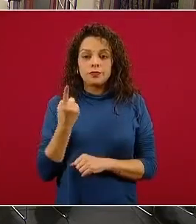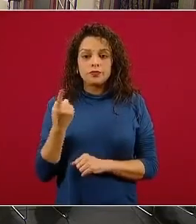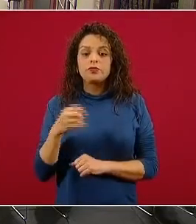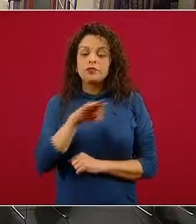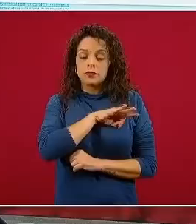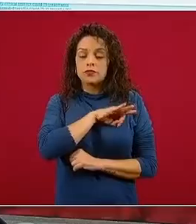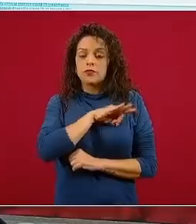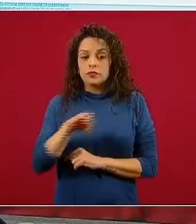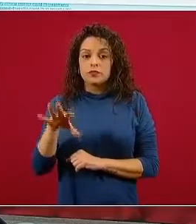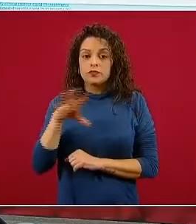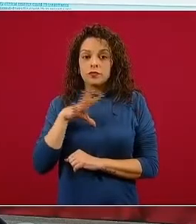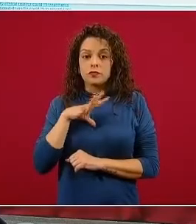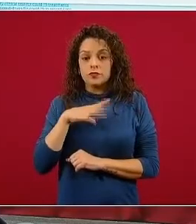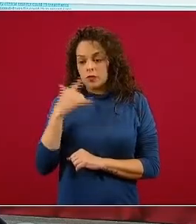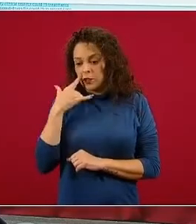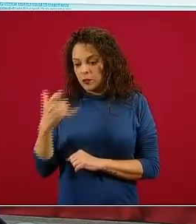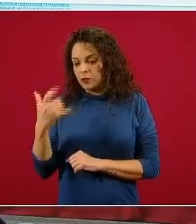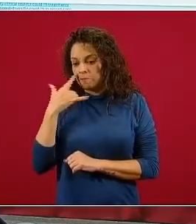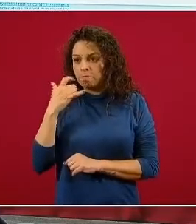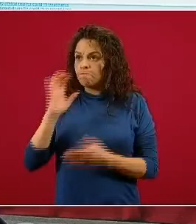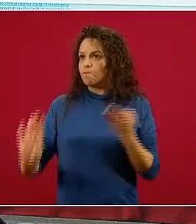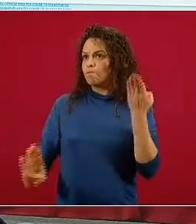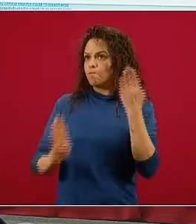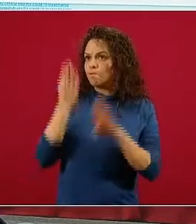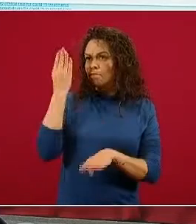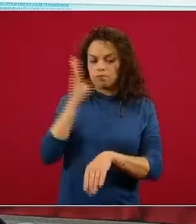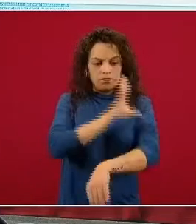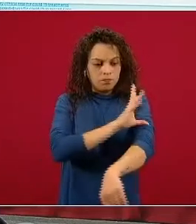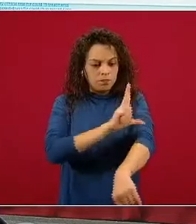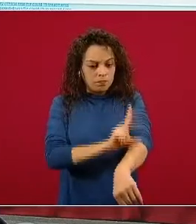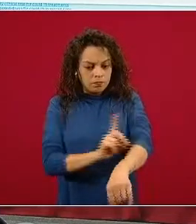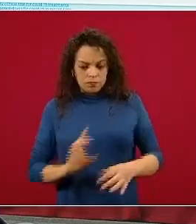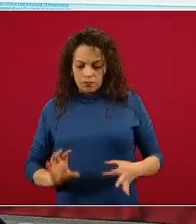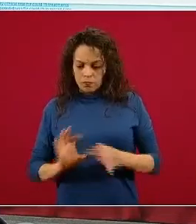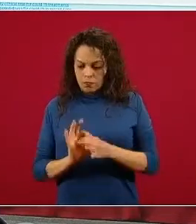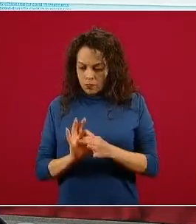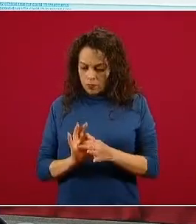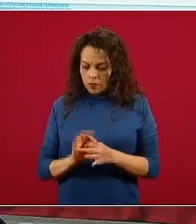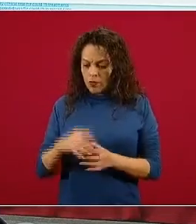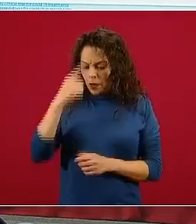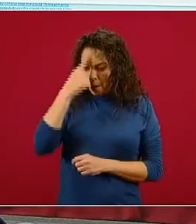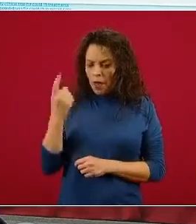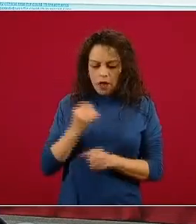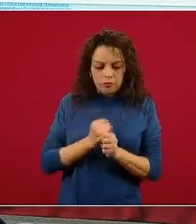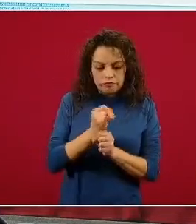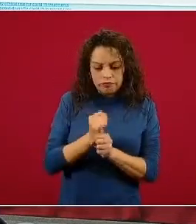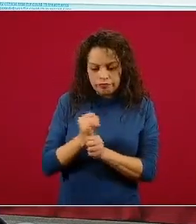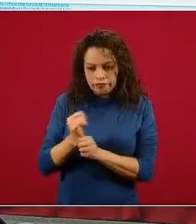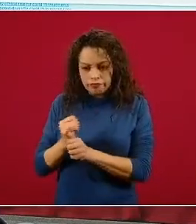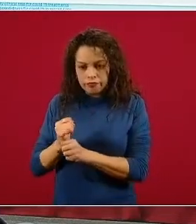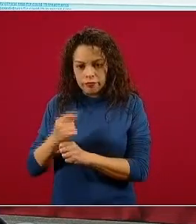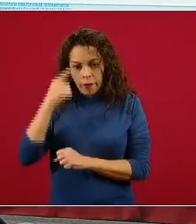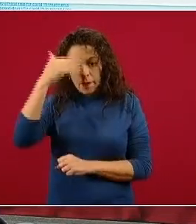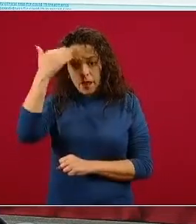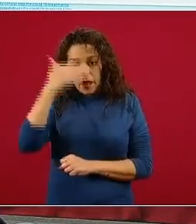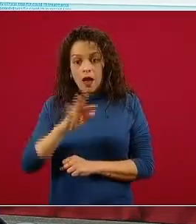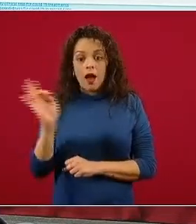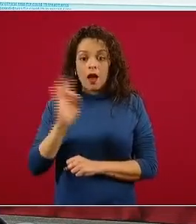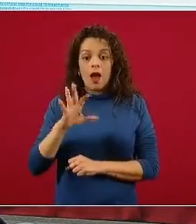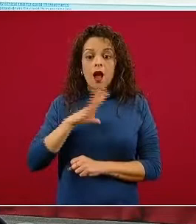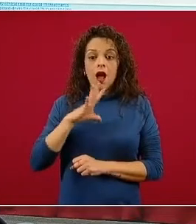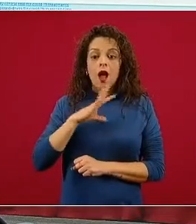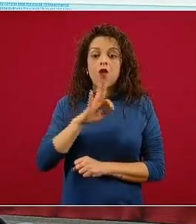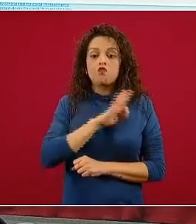coordinar esfuerzos mundiales de investigación para identificar posibles candidatos a tratamiento. El ensayo